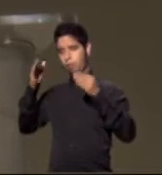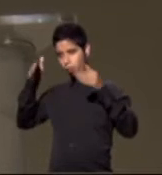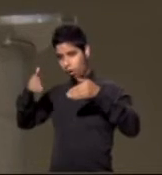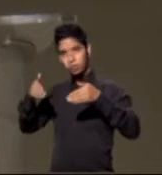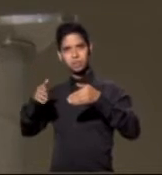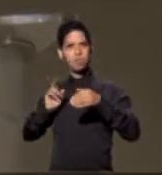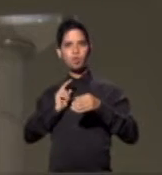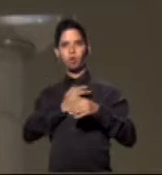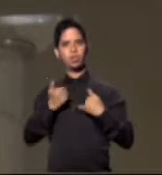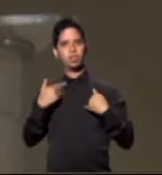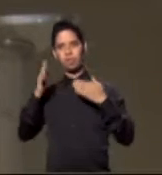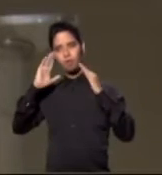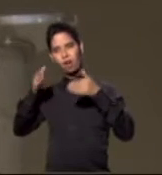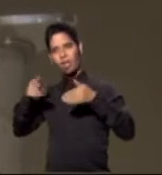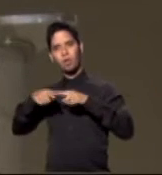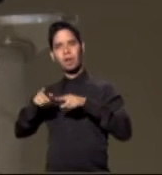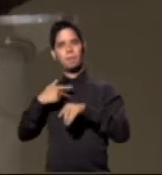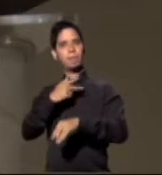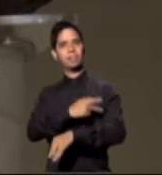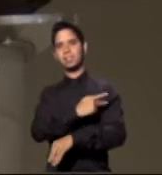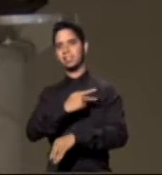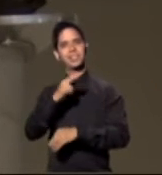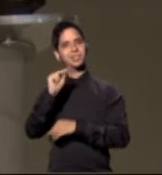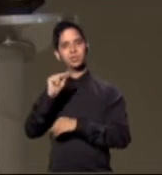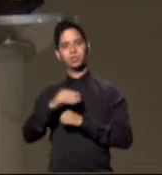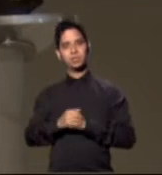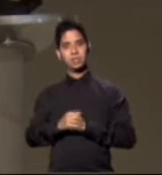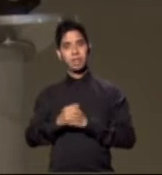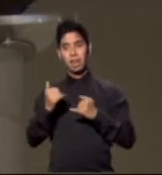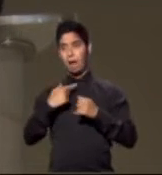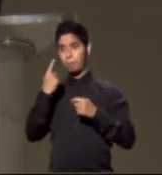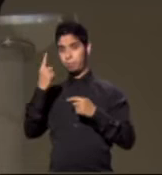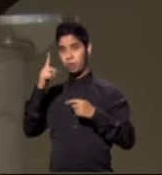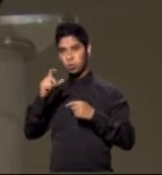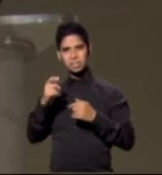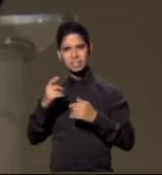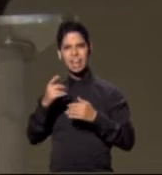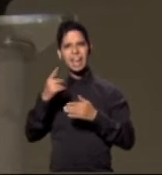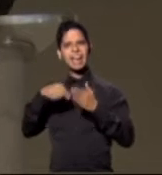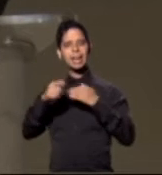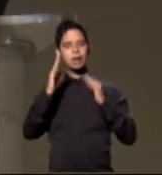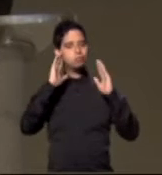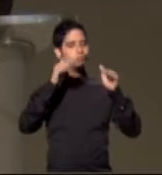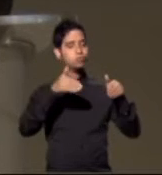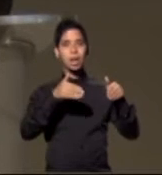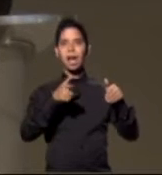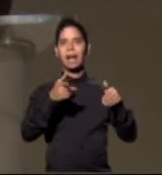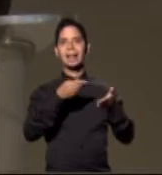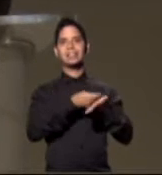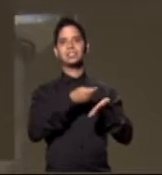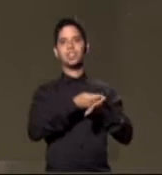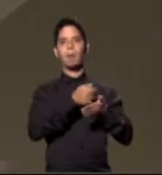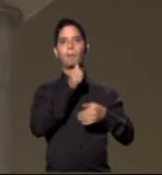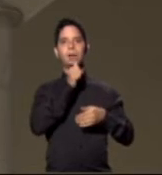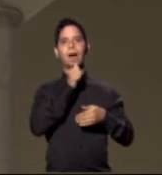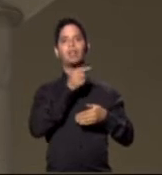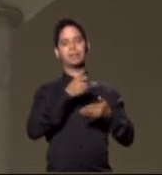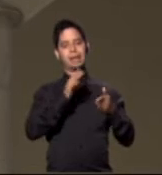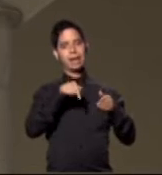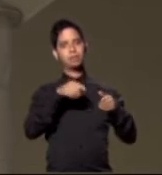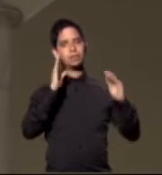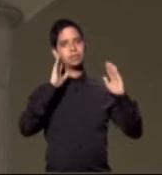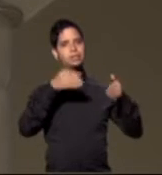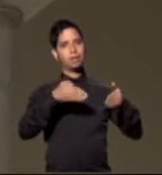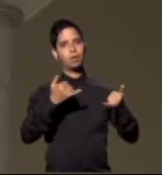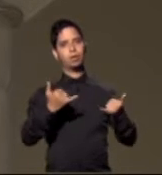está centrado en el paciente y hay que preguntarse en qué está centrado. Y está centrado en el lucro privado. Tenemos que empezar